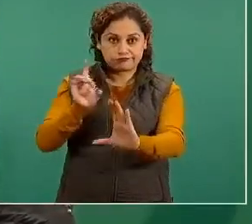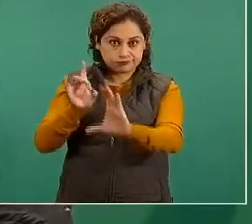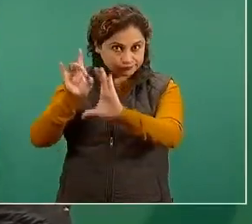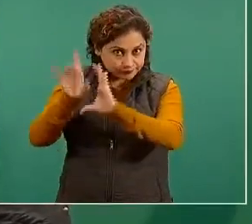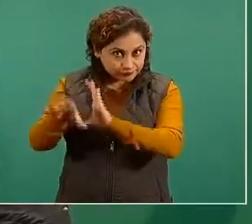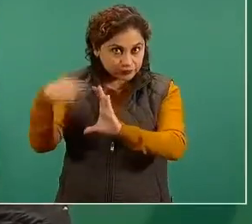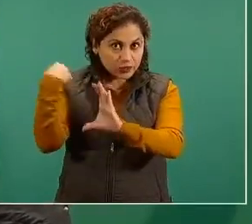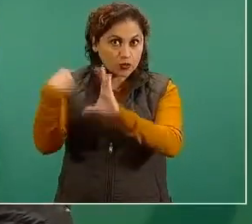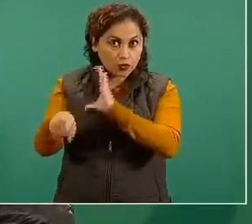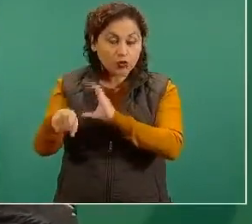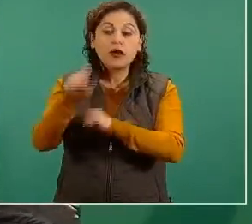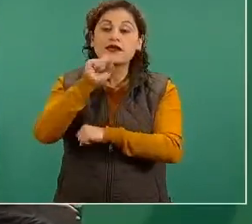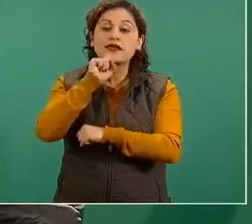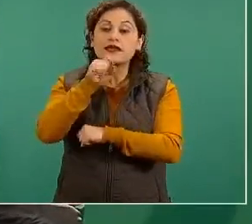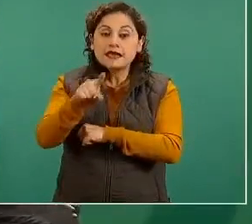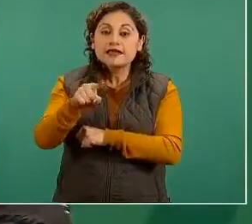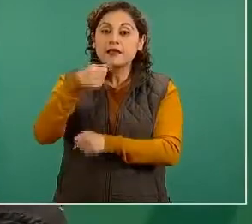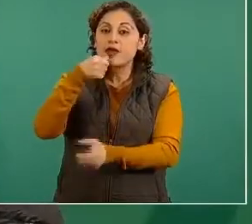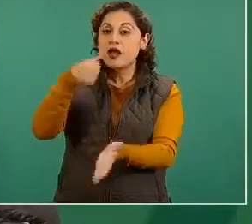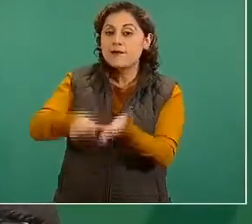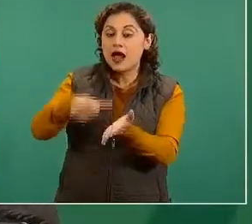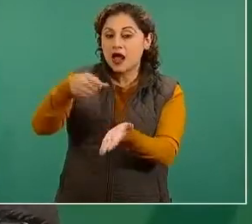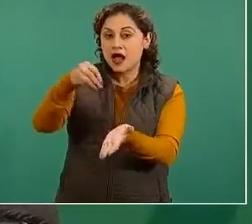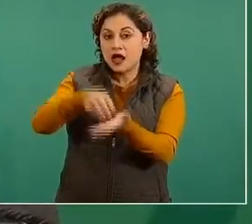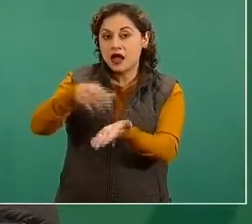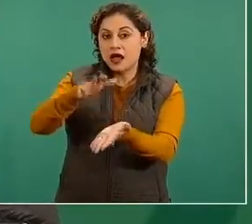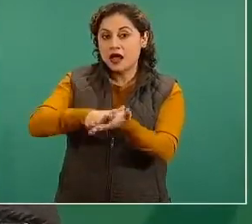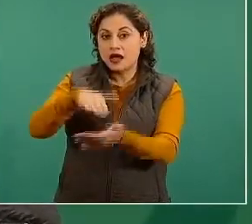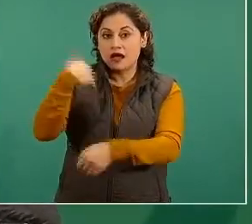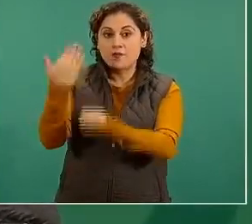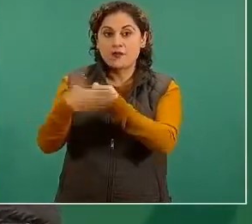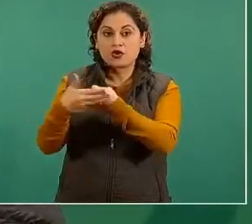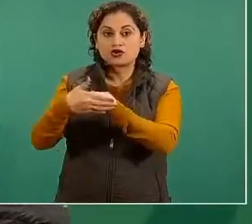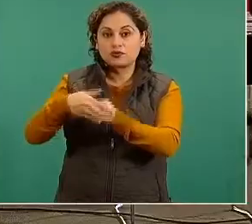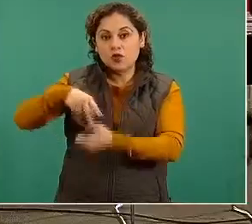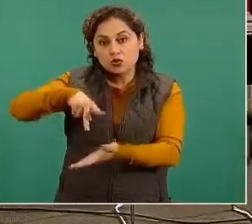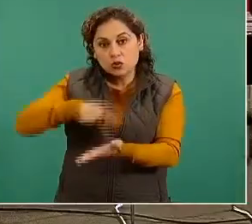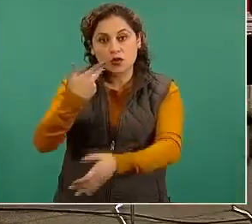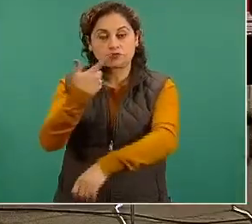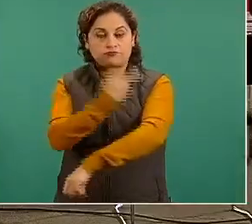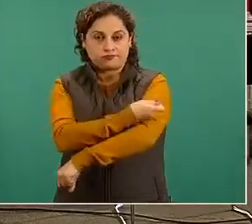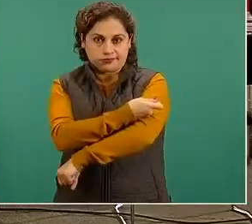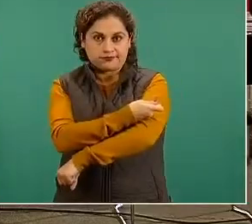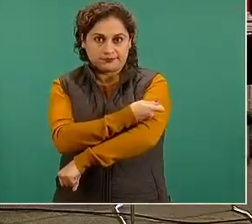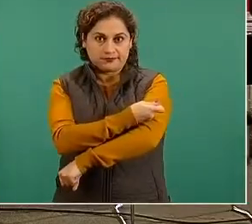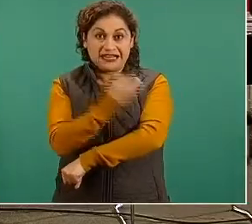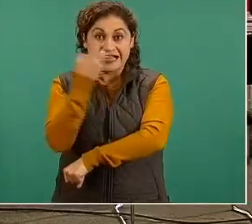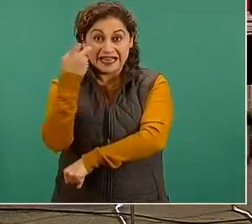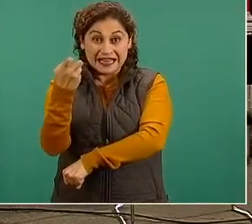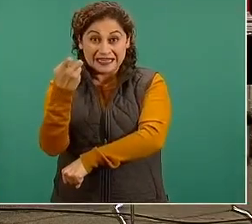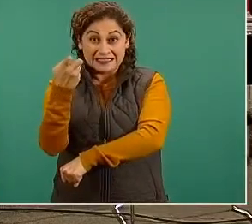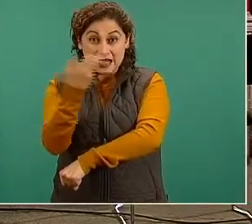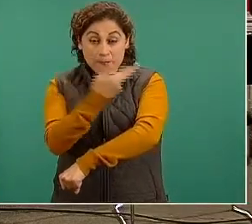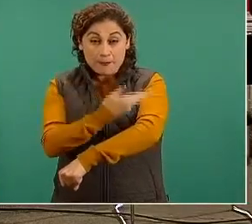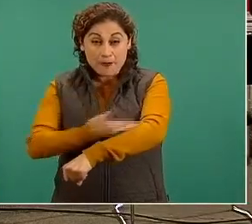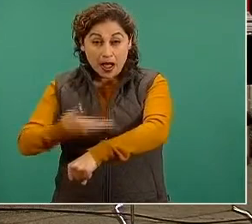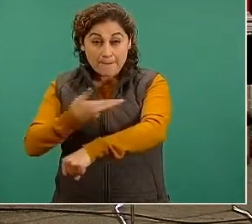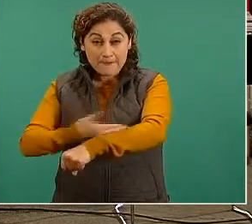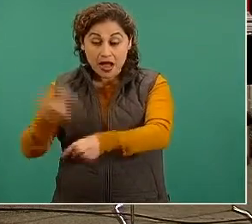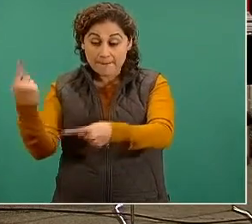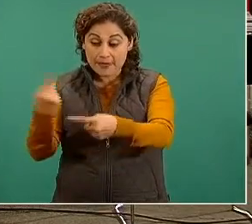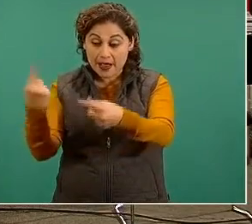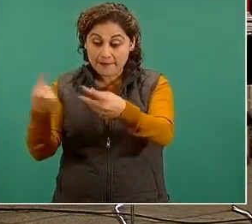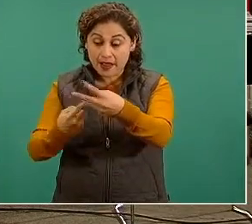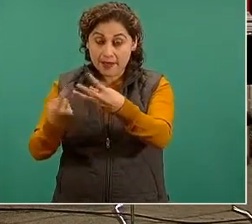y su cita para la segunda dosis de esta vacuna entonces este proceso de